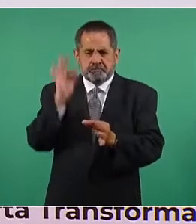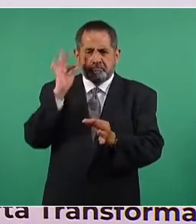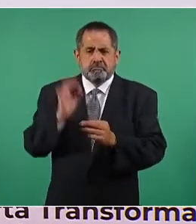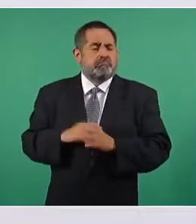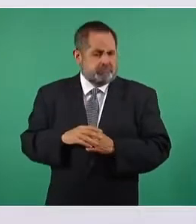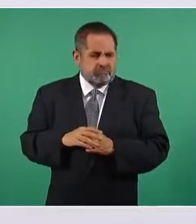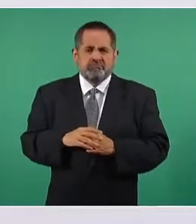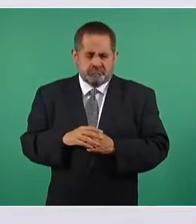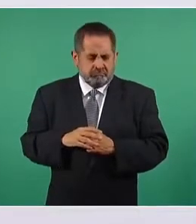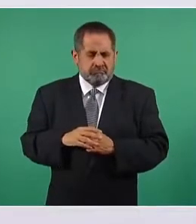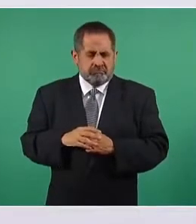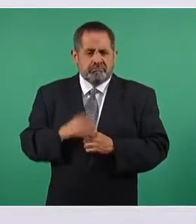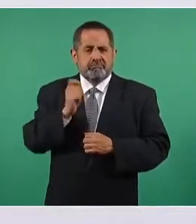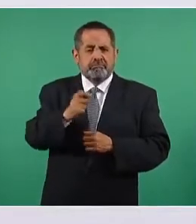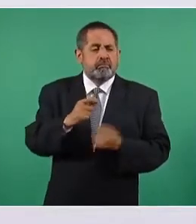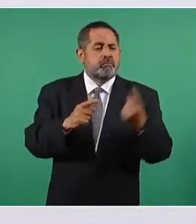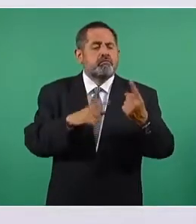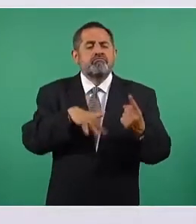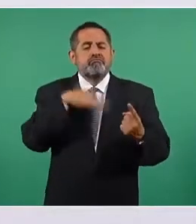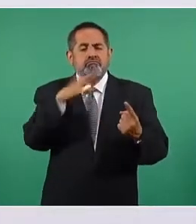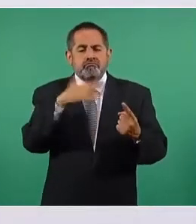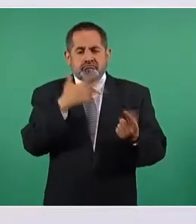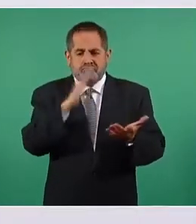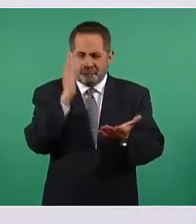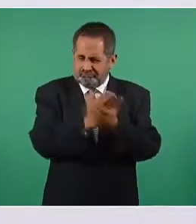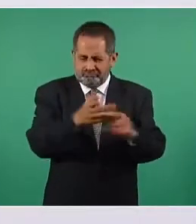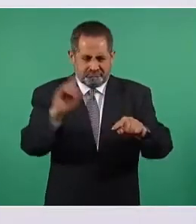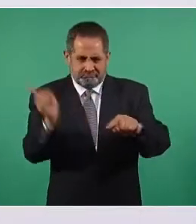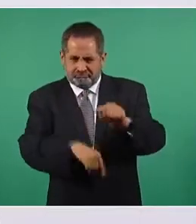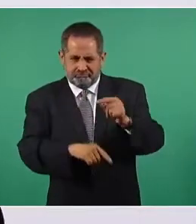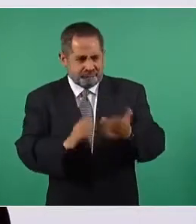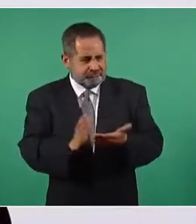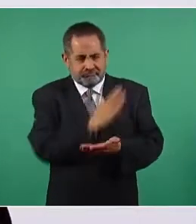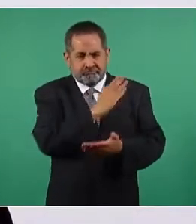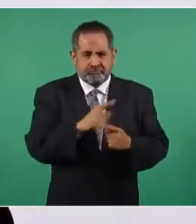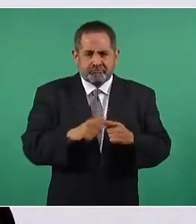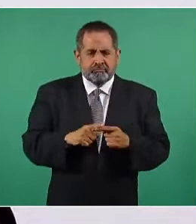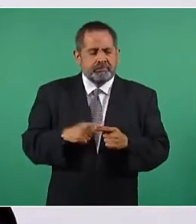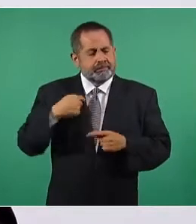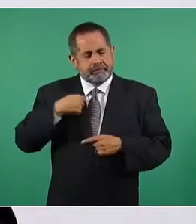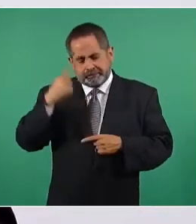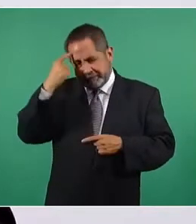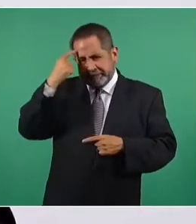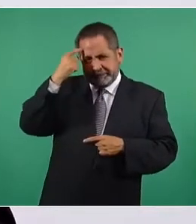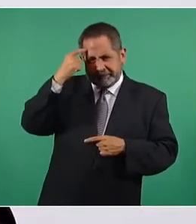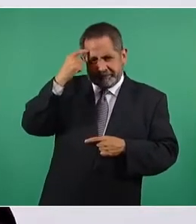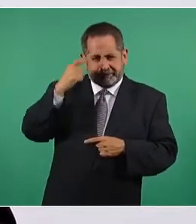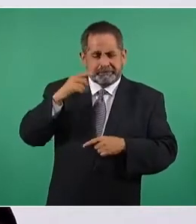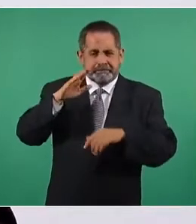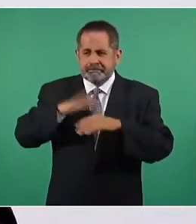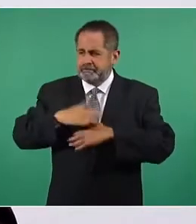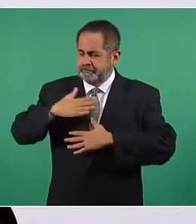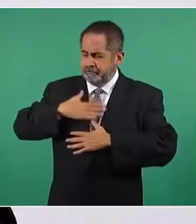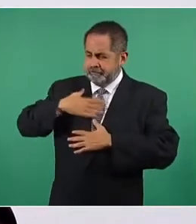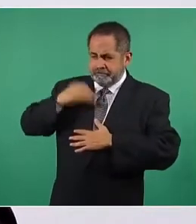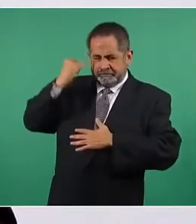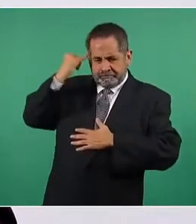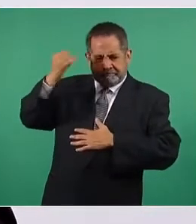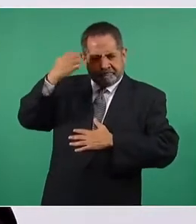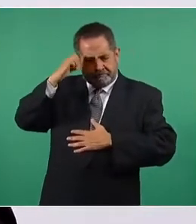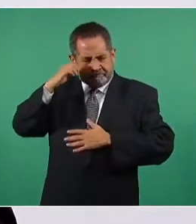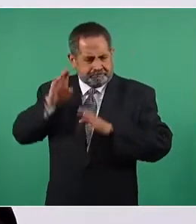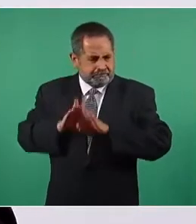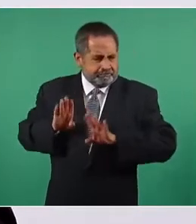de desterrar la corrupción y destinar mi imaginación, la experiencia y